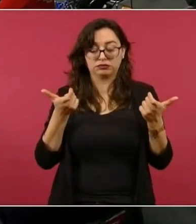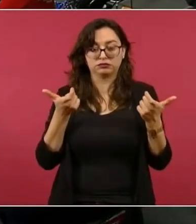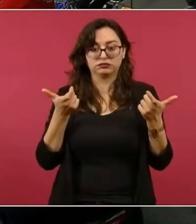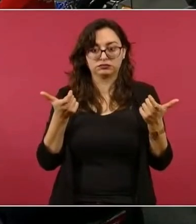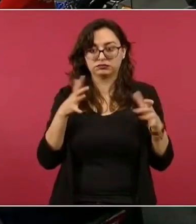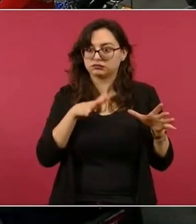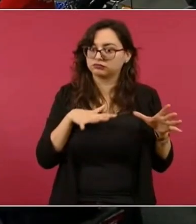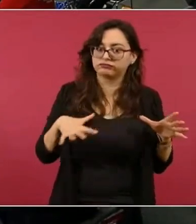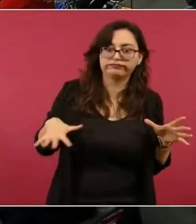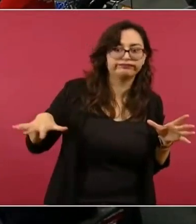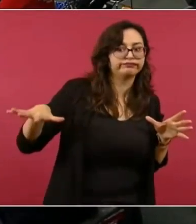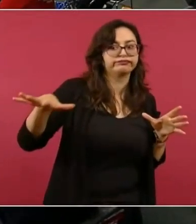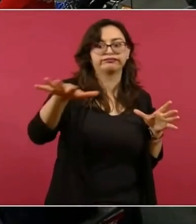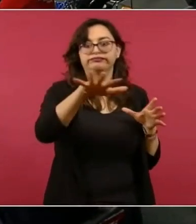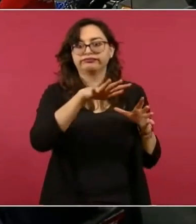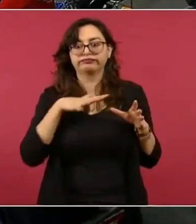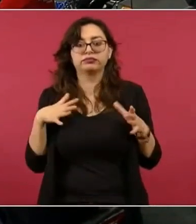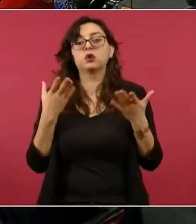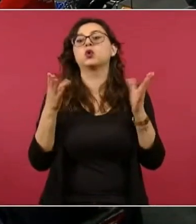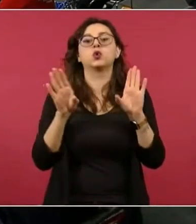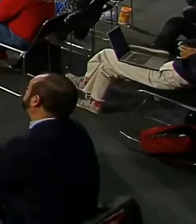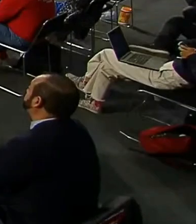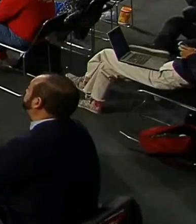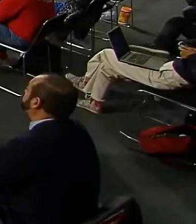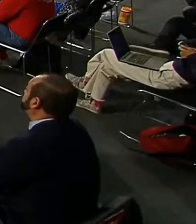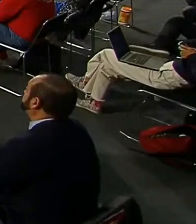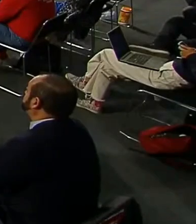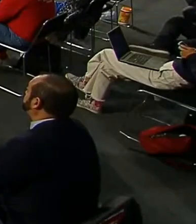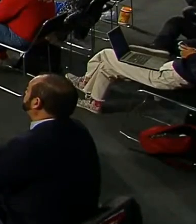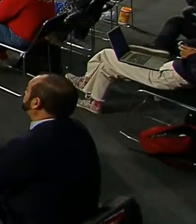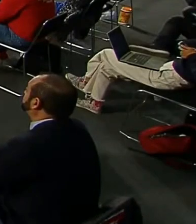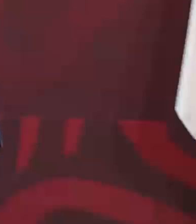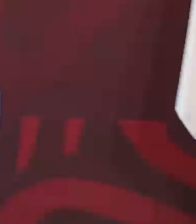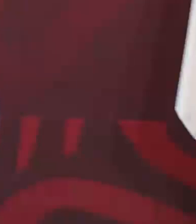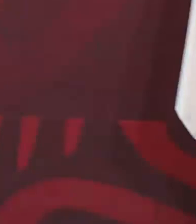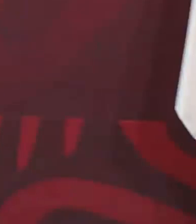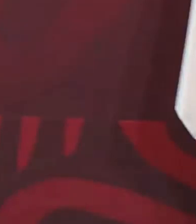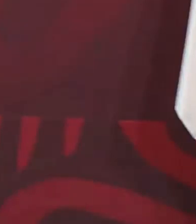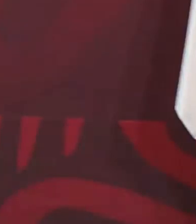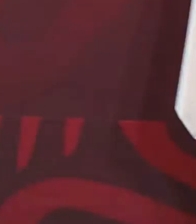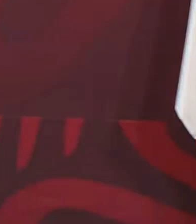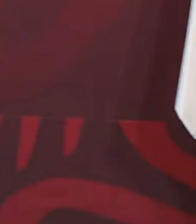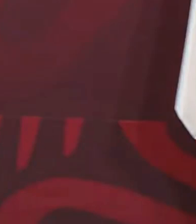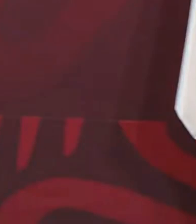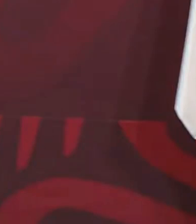¿Cómo se logra esto colectivamente? Bueno, aumentando el salario,